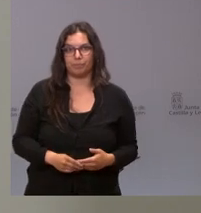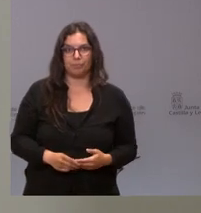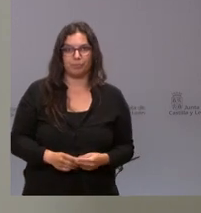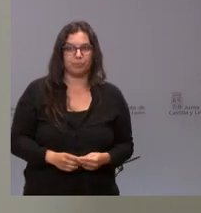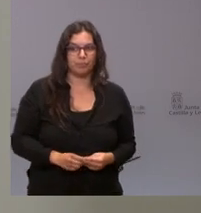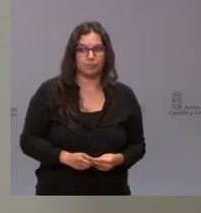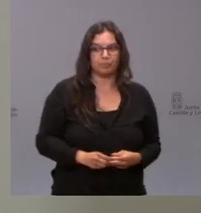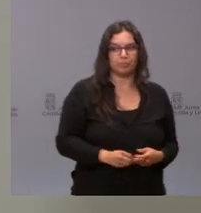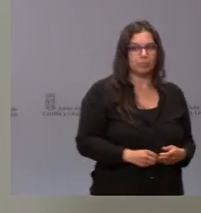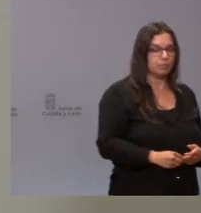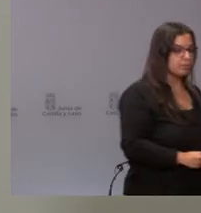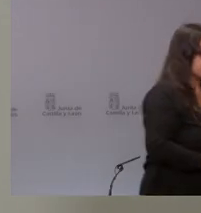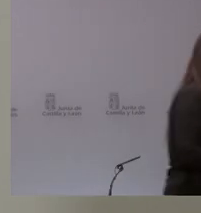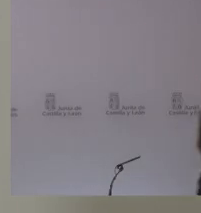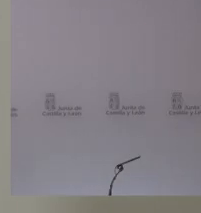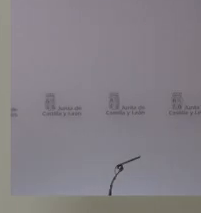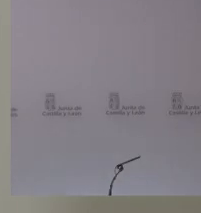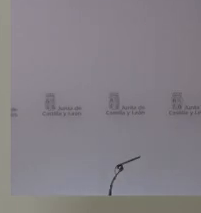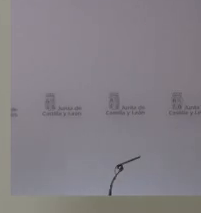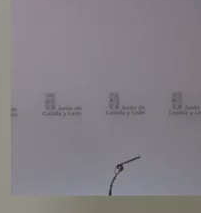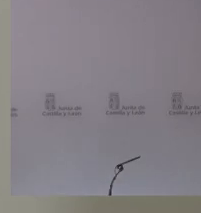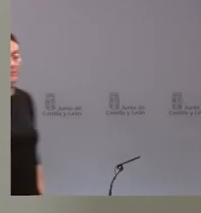operativo nosotros hemos enviado una documentación efectivamente